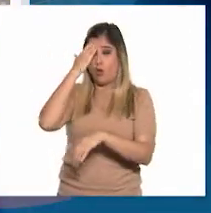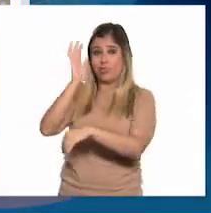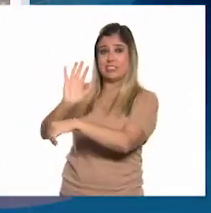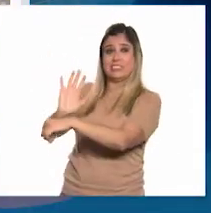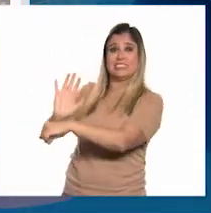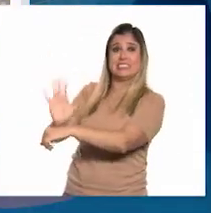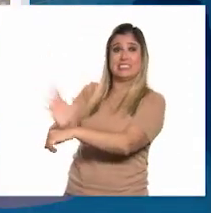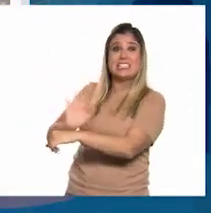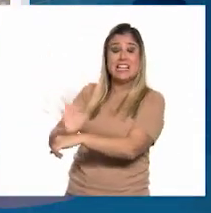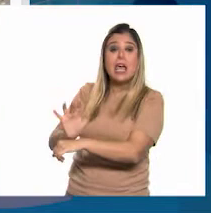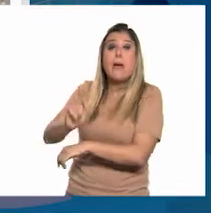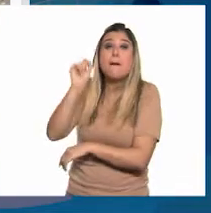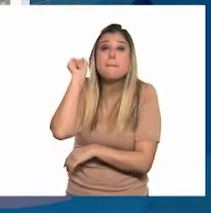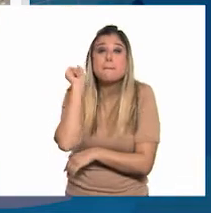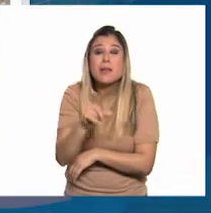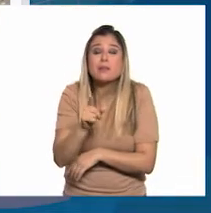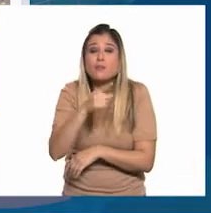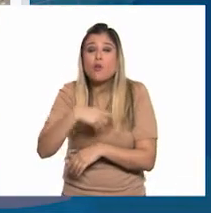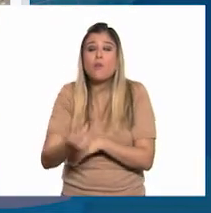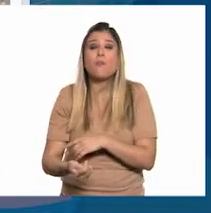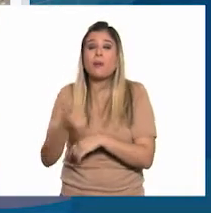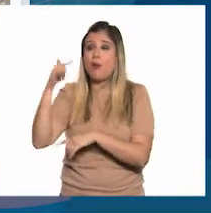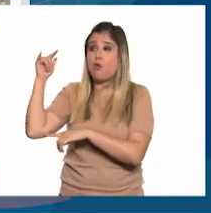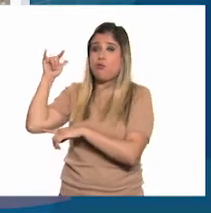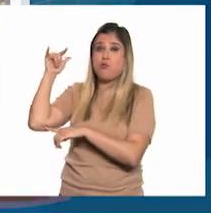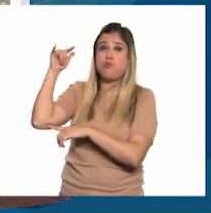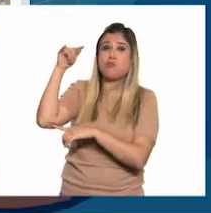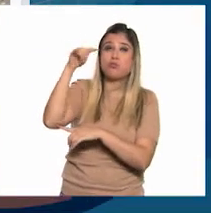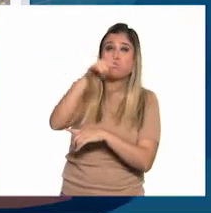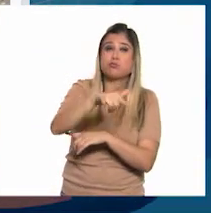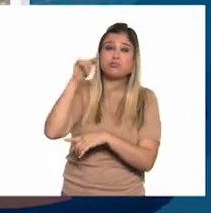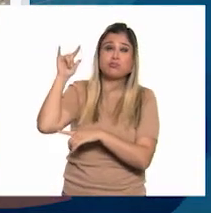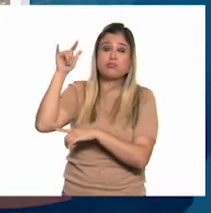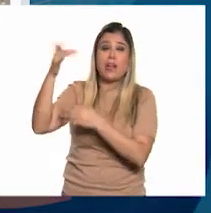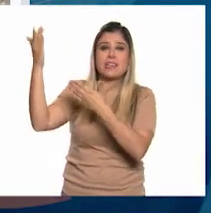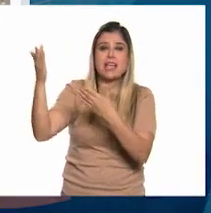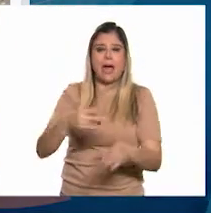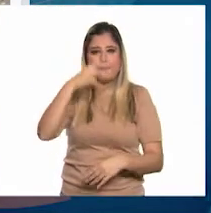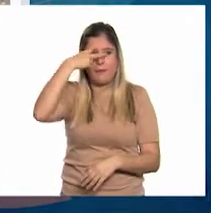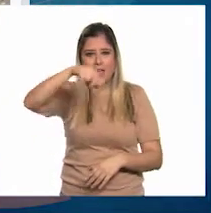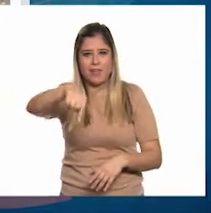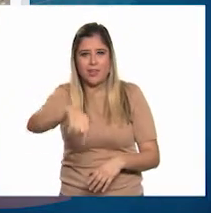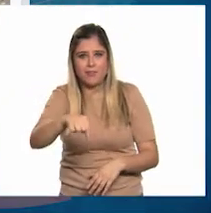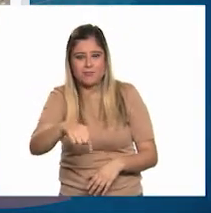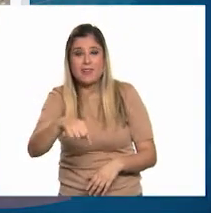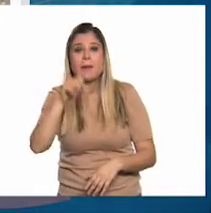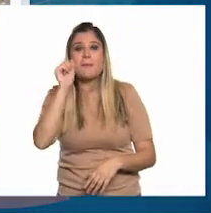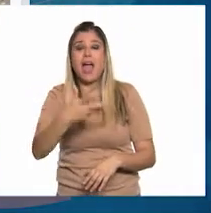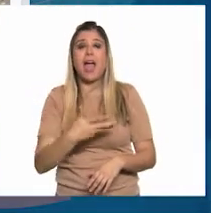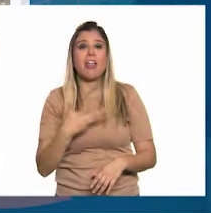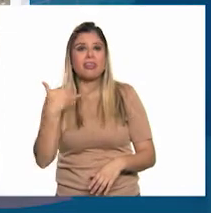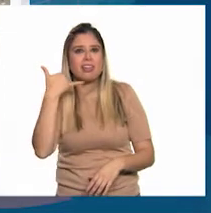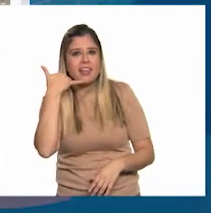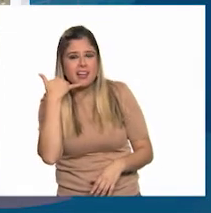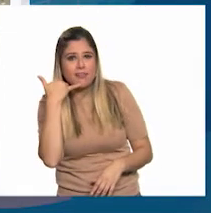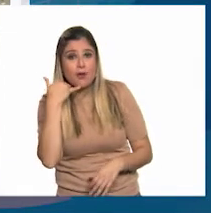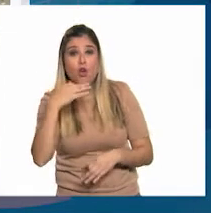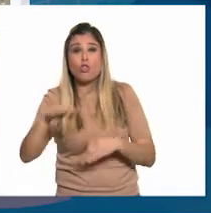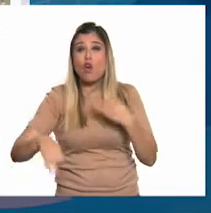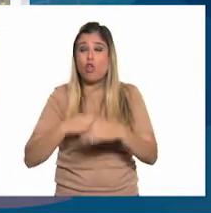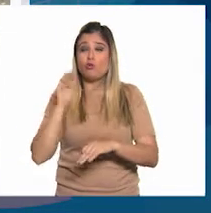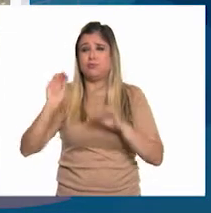Y además, también, los primeros vuelos de aviación llegaron a México. También había teléfono. Todo fue